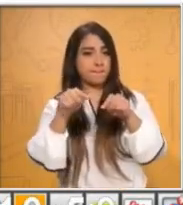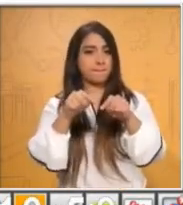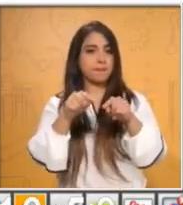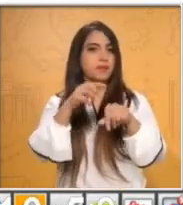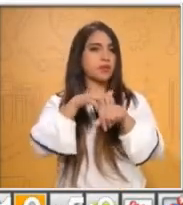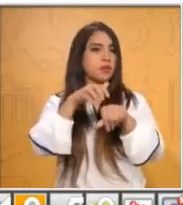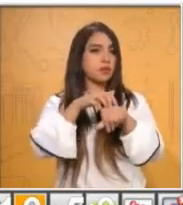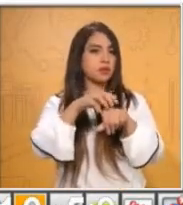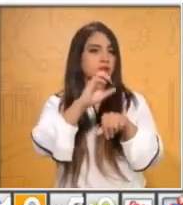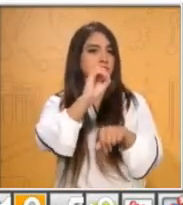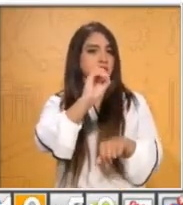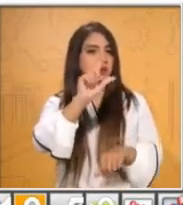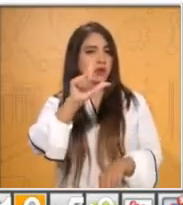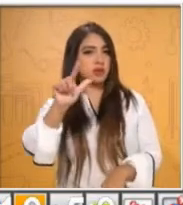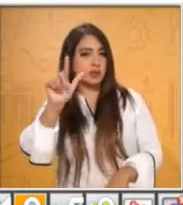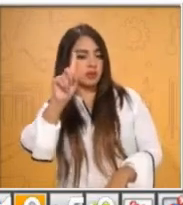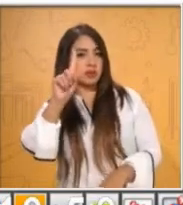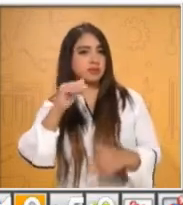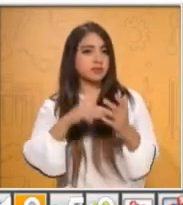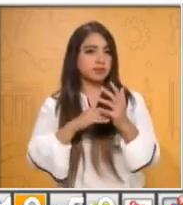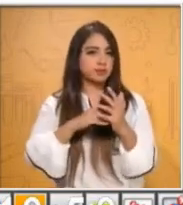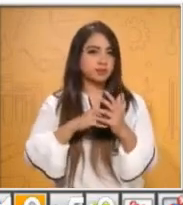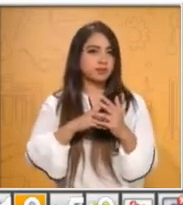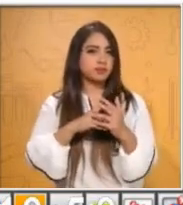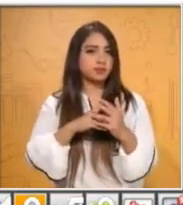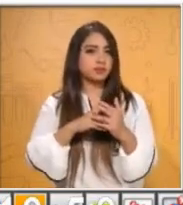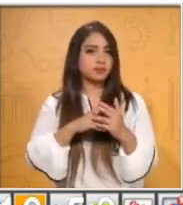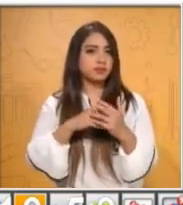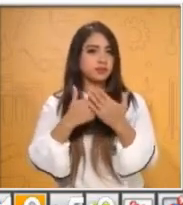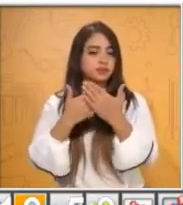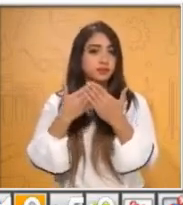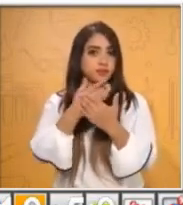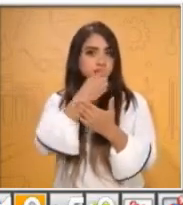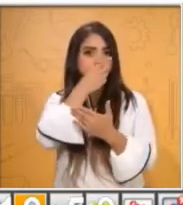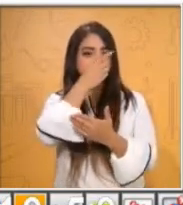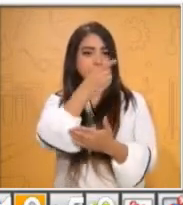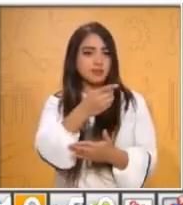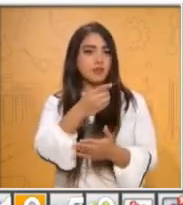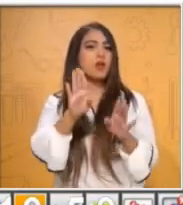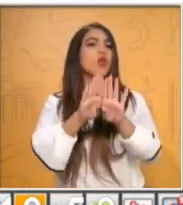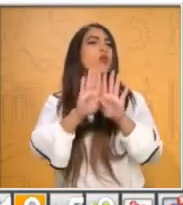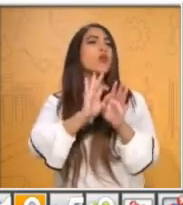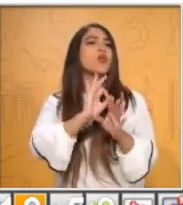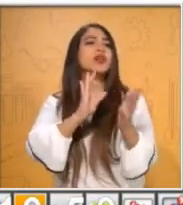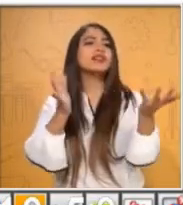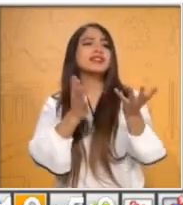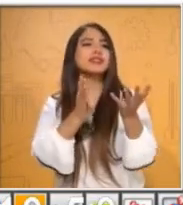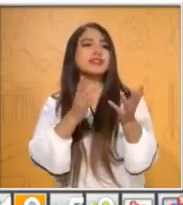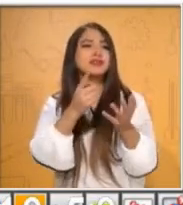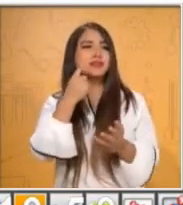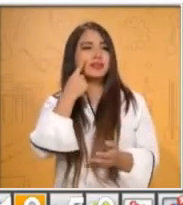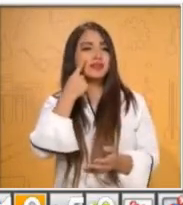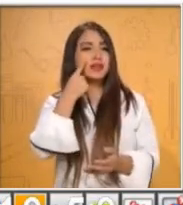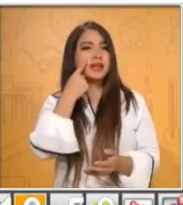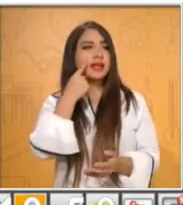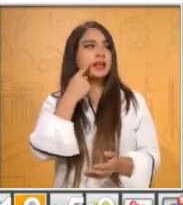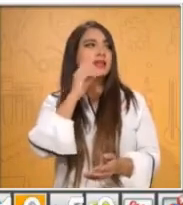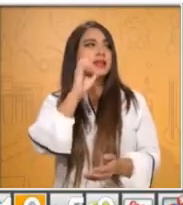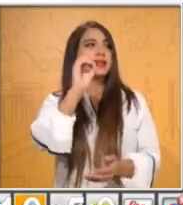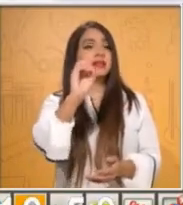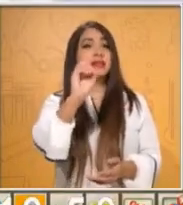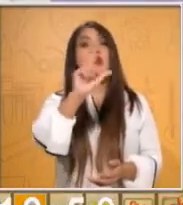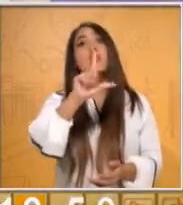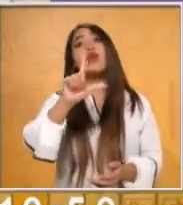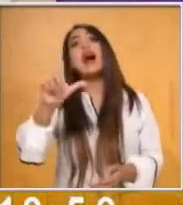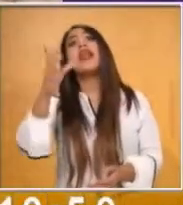Antes te vamos a decir cómo podemos elaborar las tarjetas del cero al mil, del cero al nueve. Discúlpame. Es